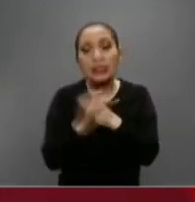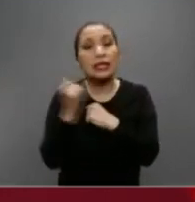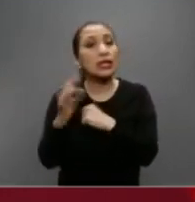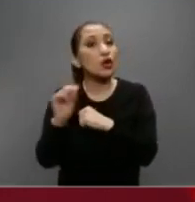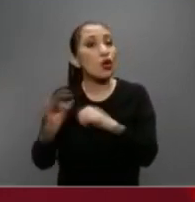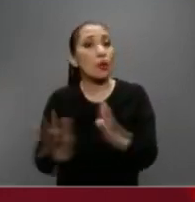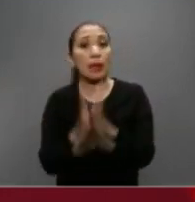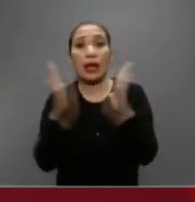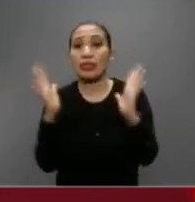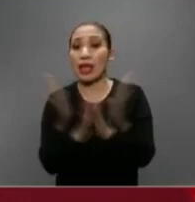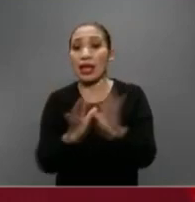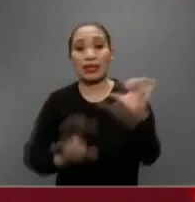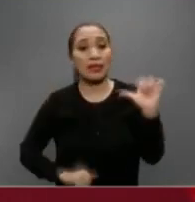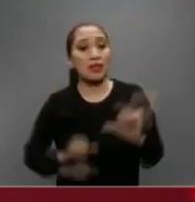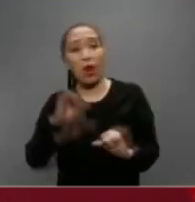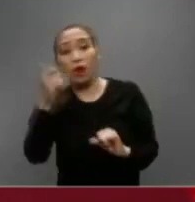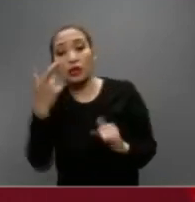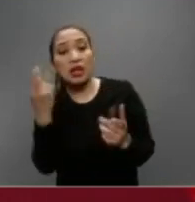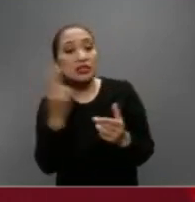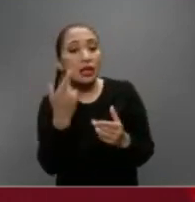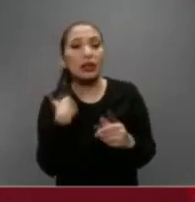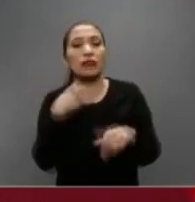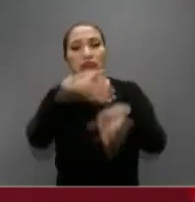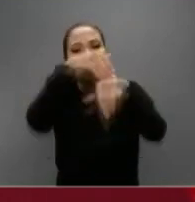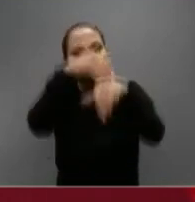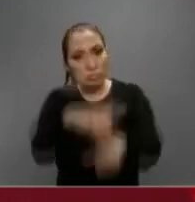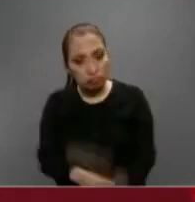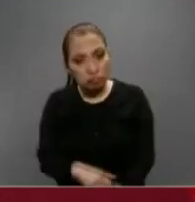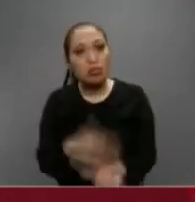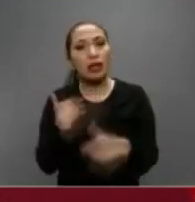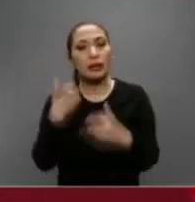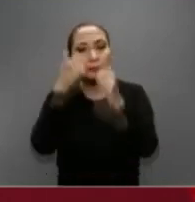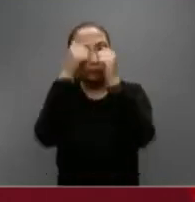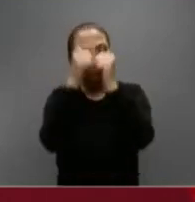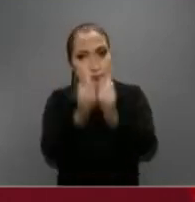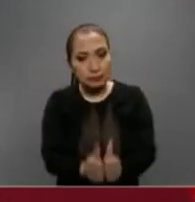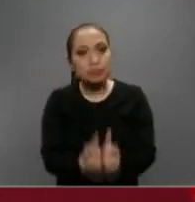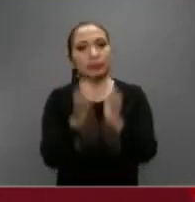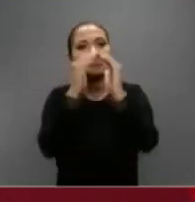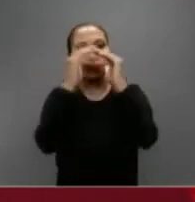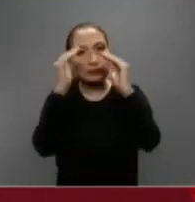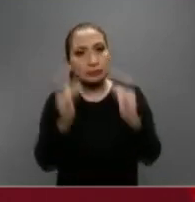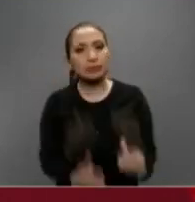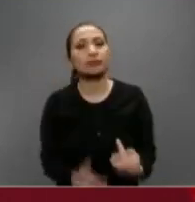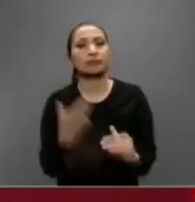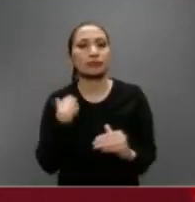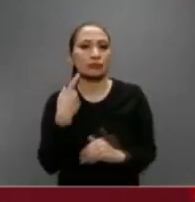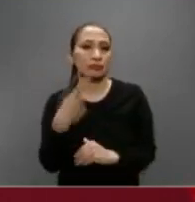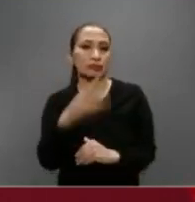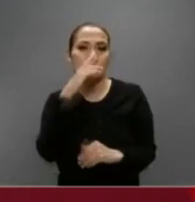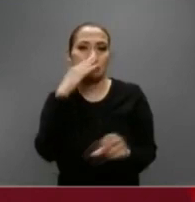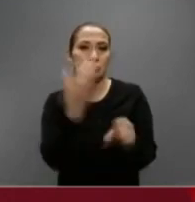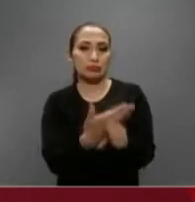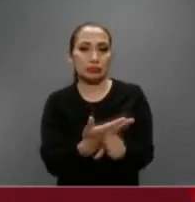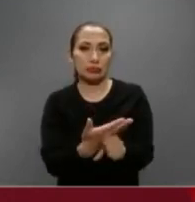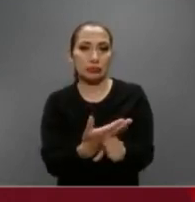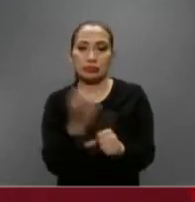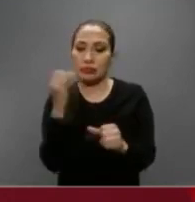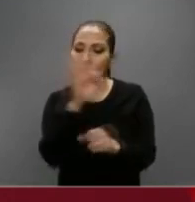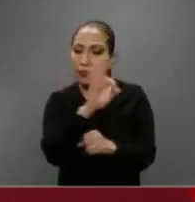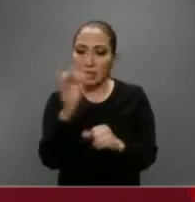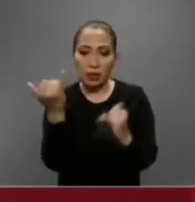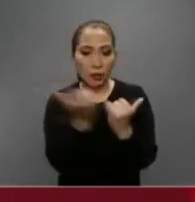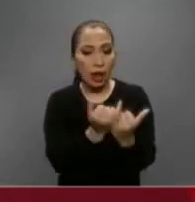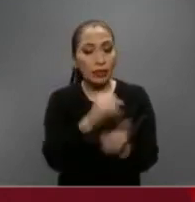y que no participe en actividades esenciales a cumplir el resguardo domiciliario corresponsable. En las